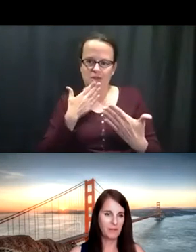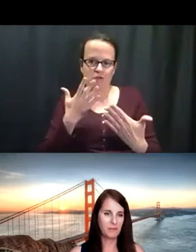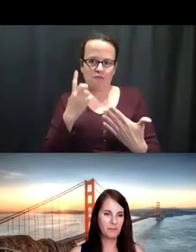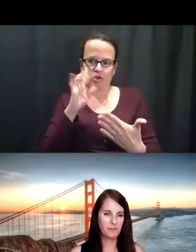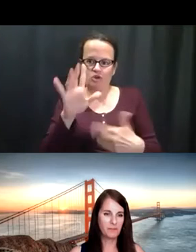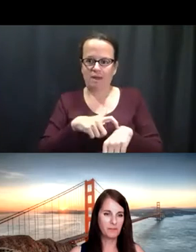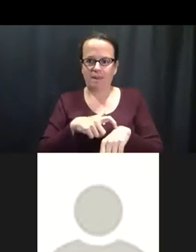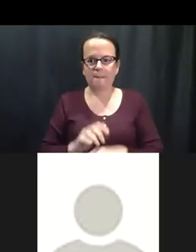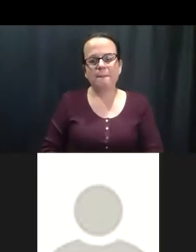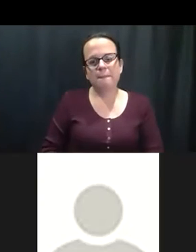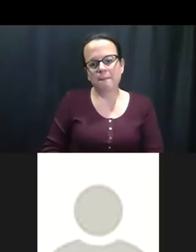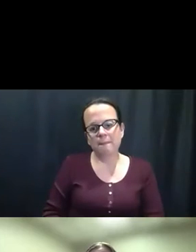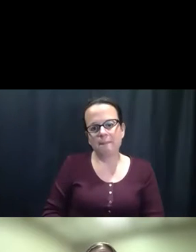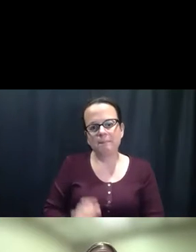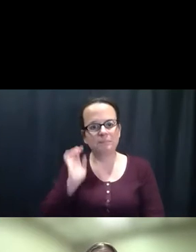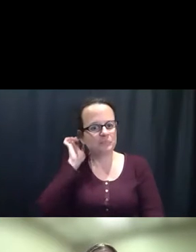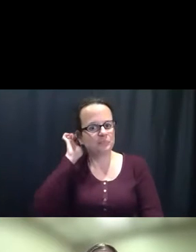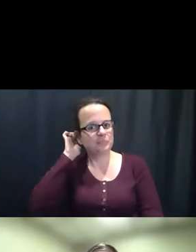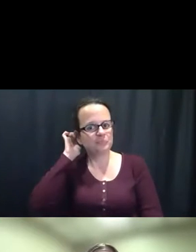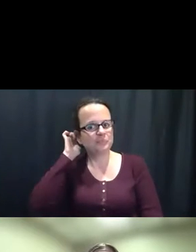Entonces, gracias, Teresa, por su tiempo.